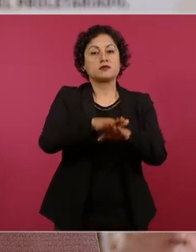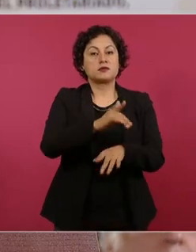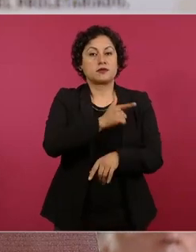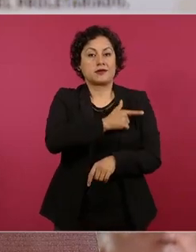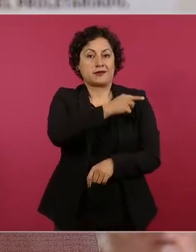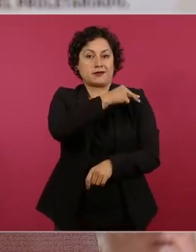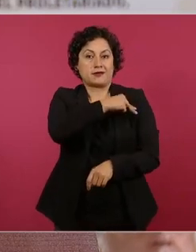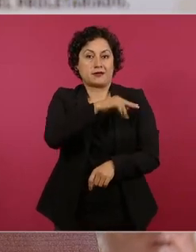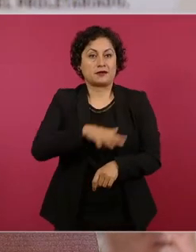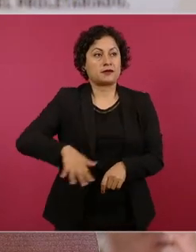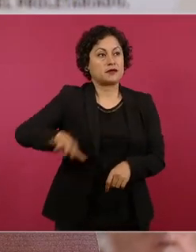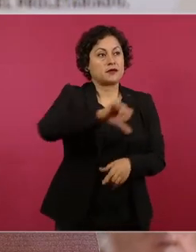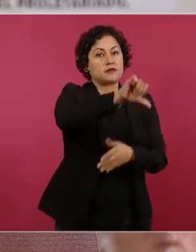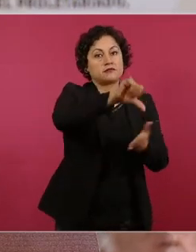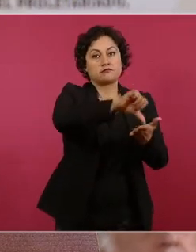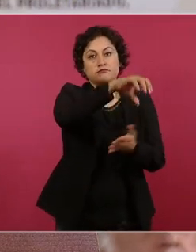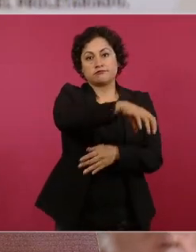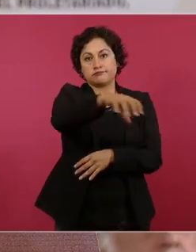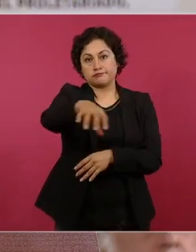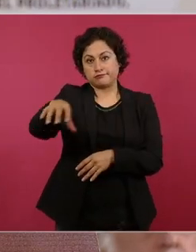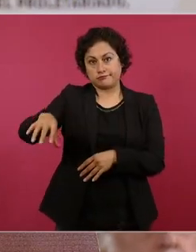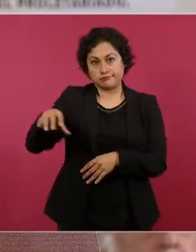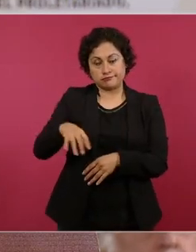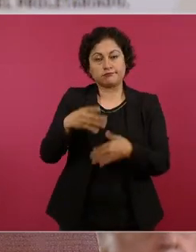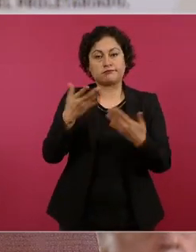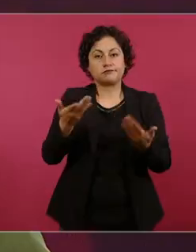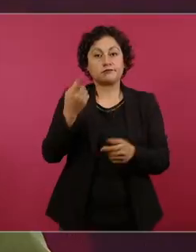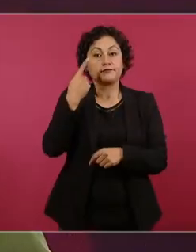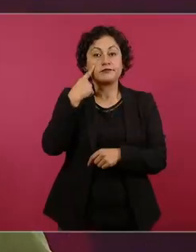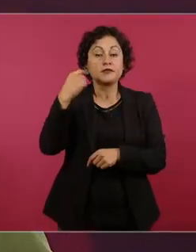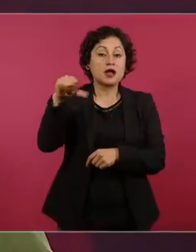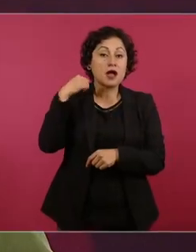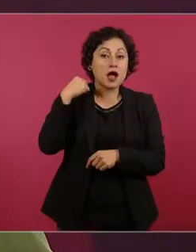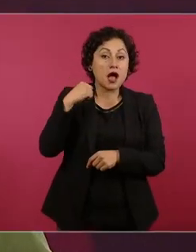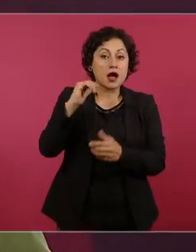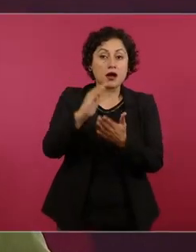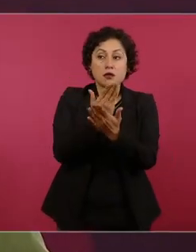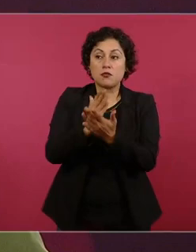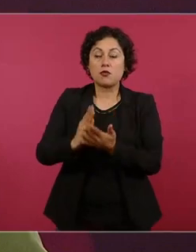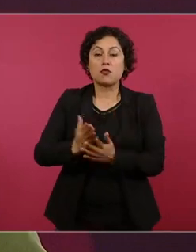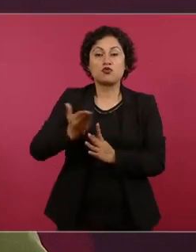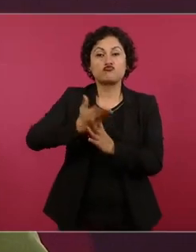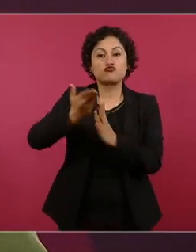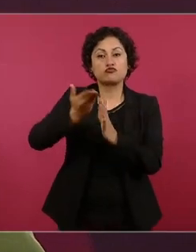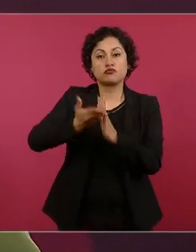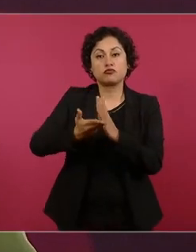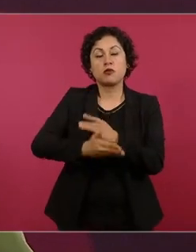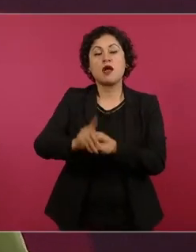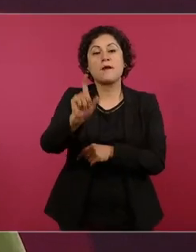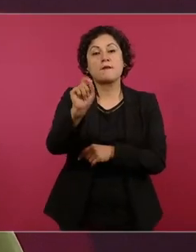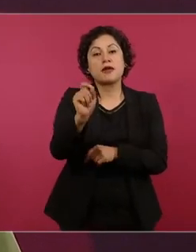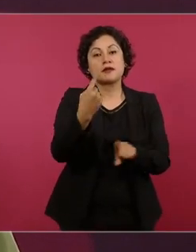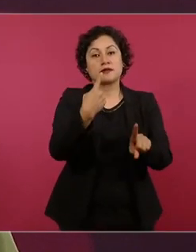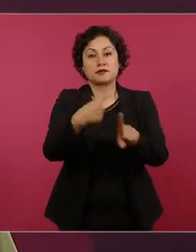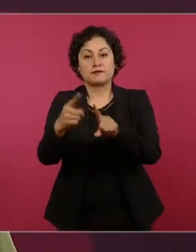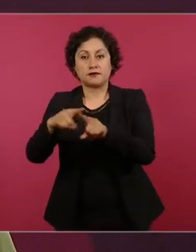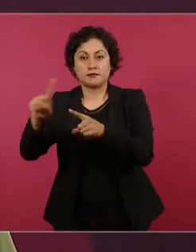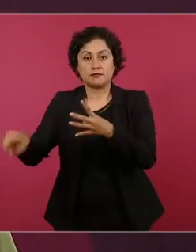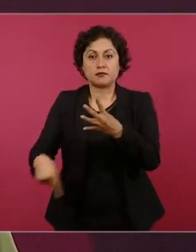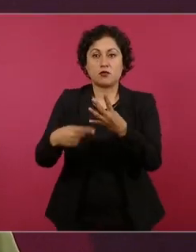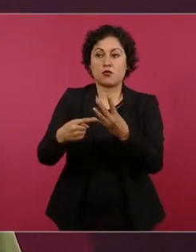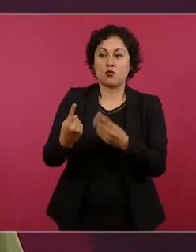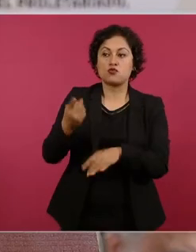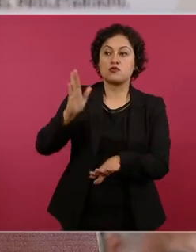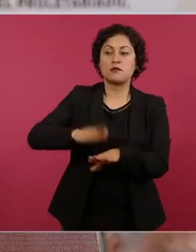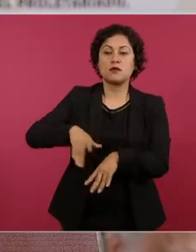En los 20 sectores que se dividió Acapulco, incluyendo también un sector más en Coyuca de